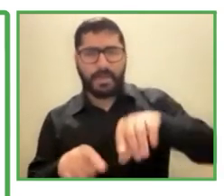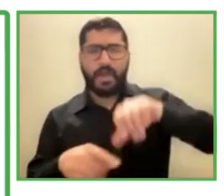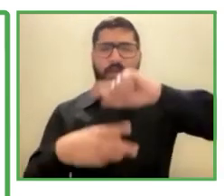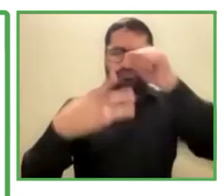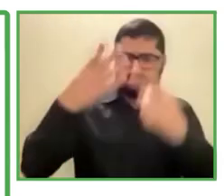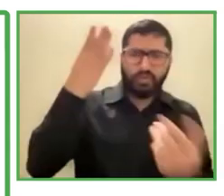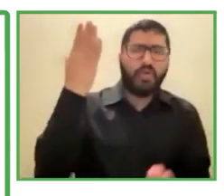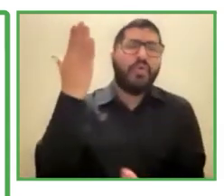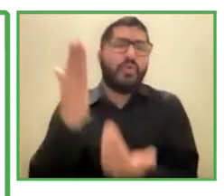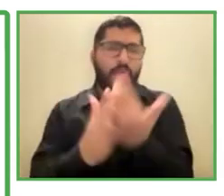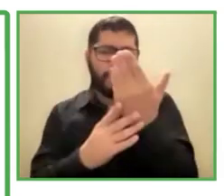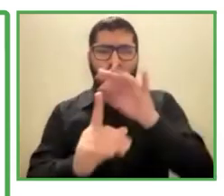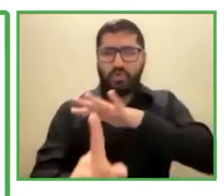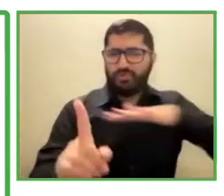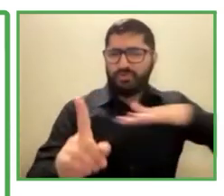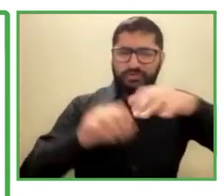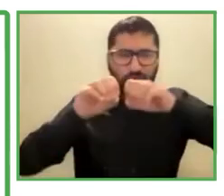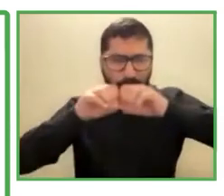esparcir el trabajo